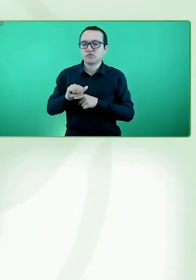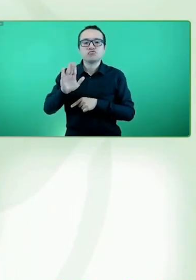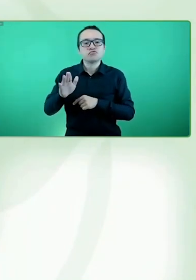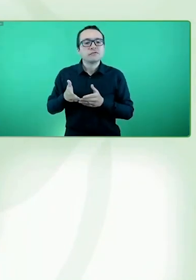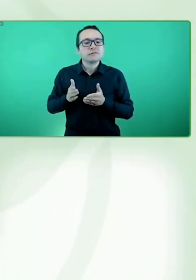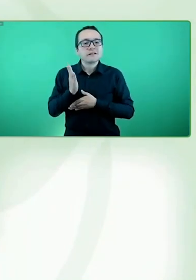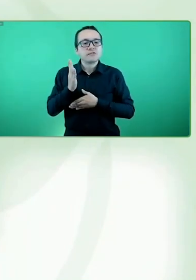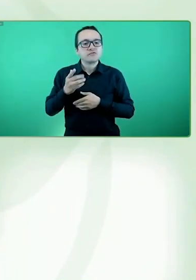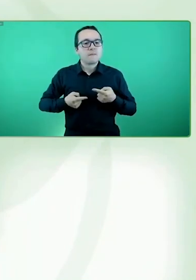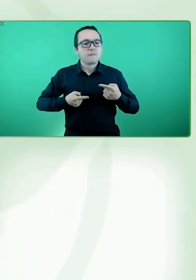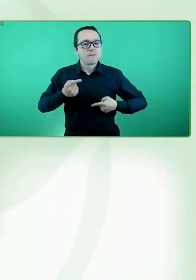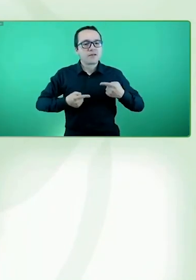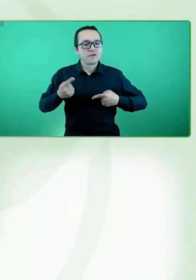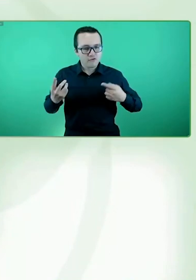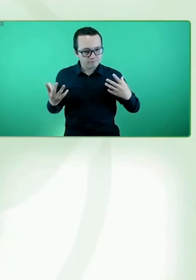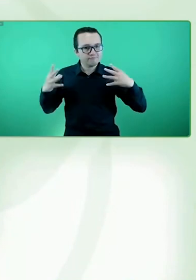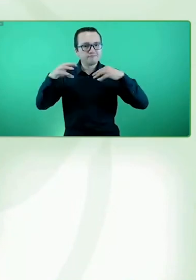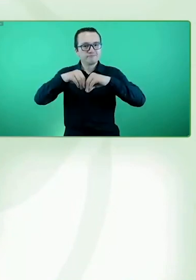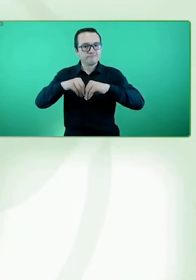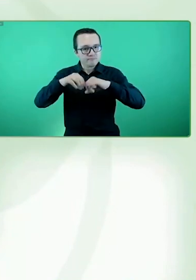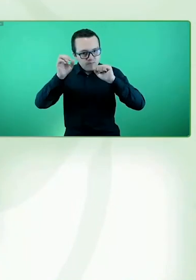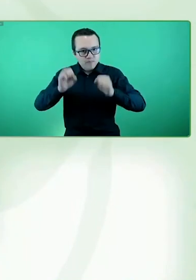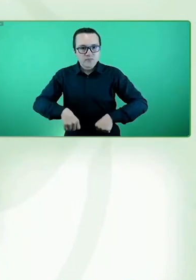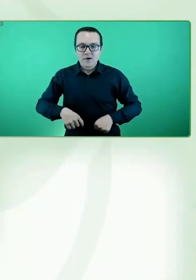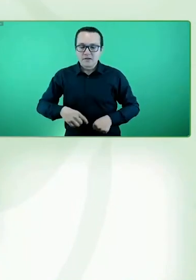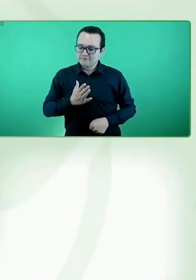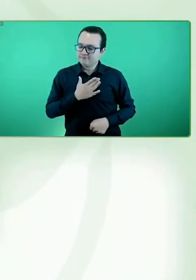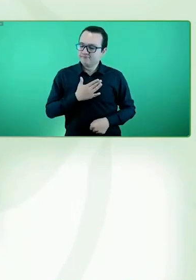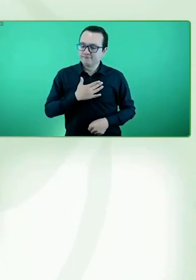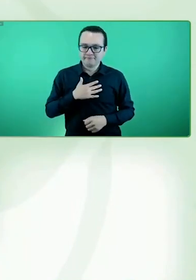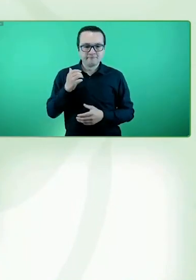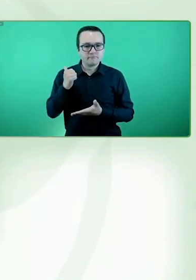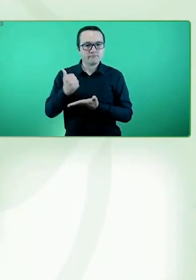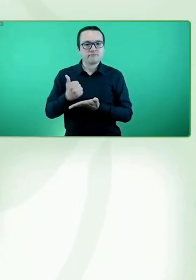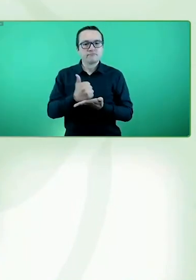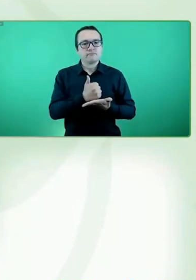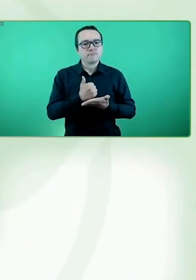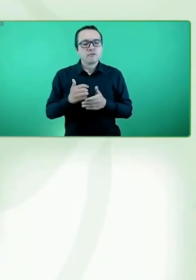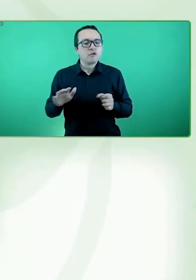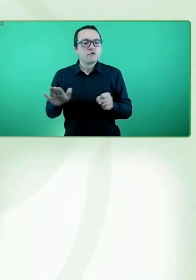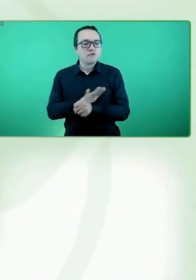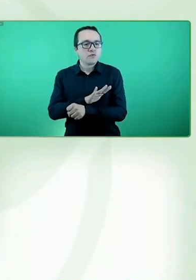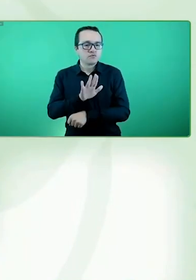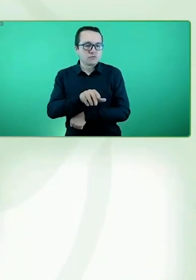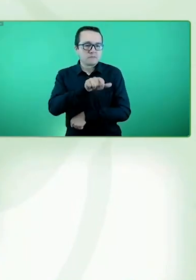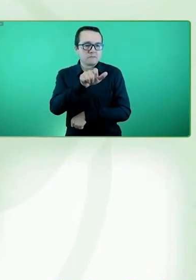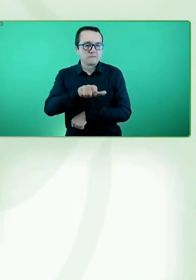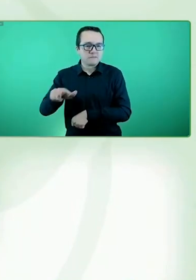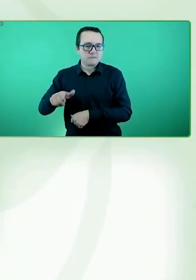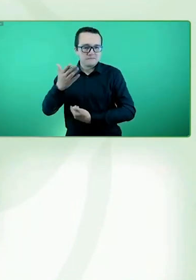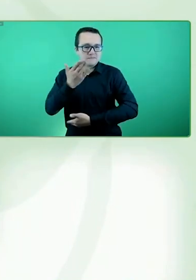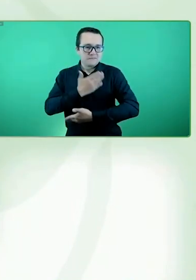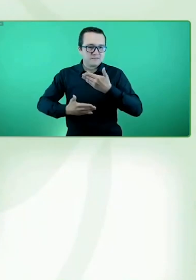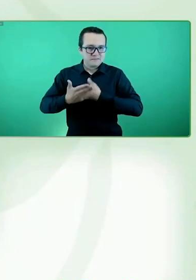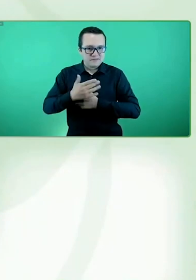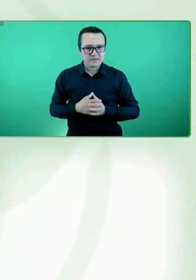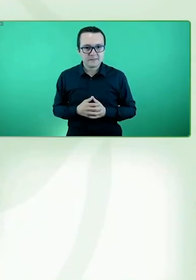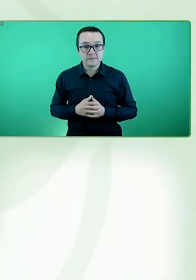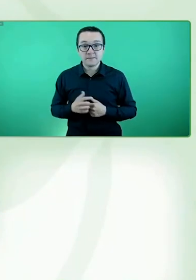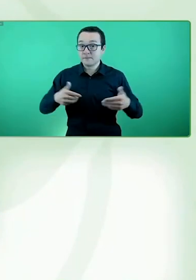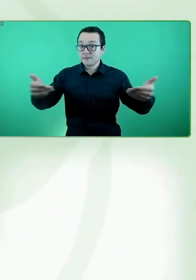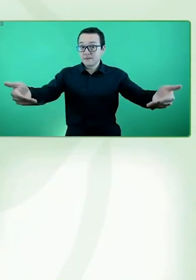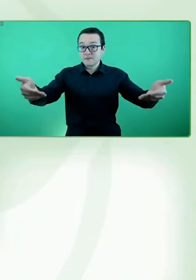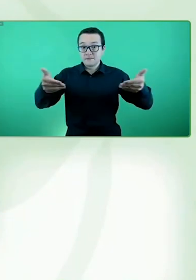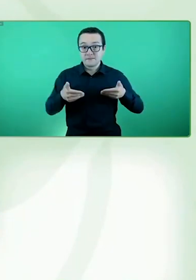ver ejercida de manera plena por todas las personas con discapacidad. Le vamos a dar la bienvenida a Ana Díaz Alonso,